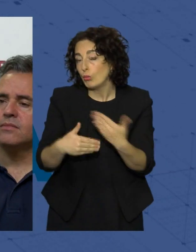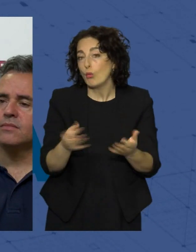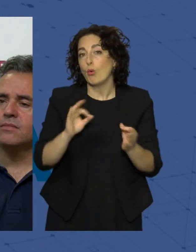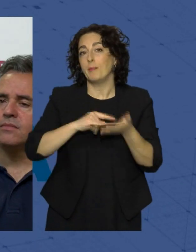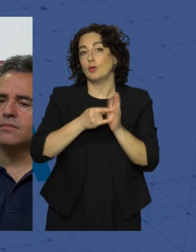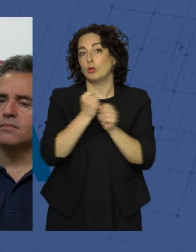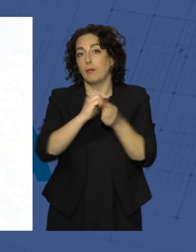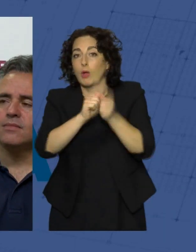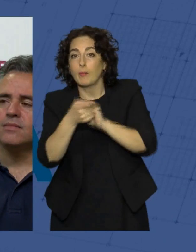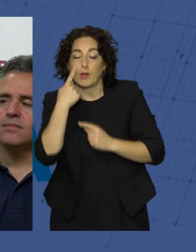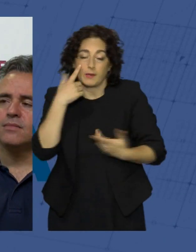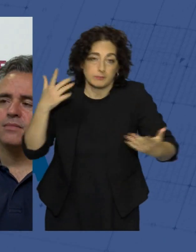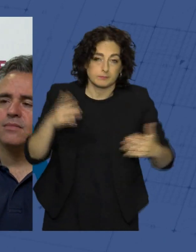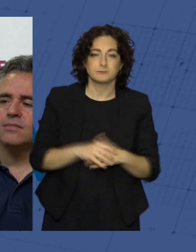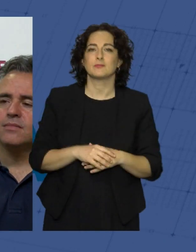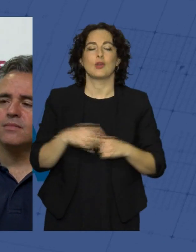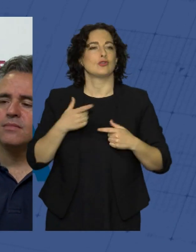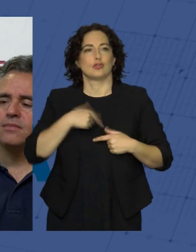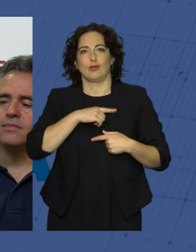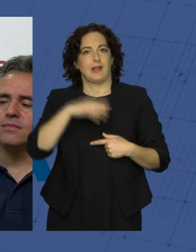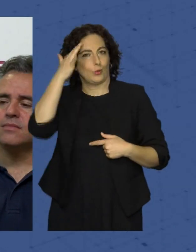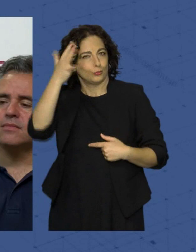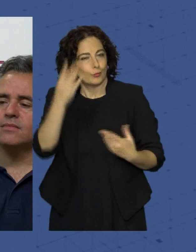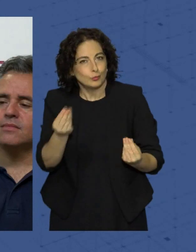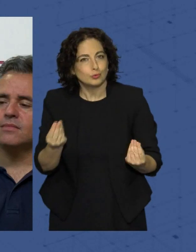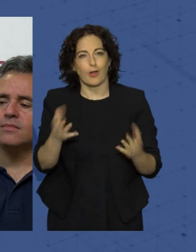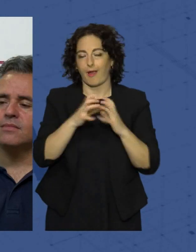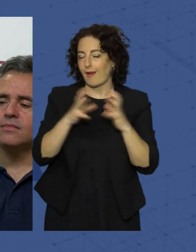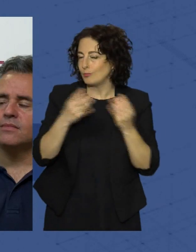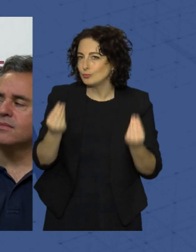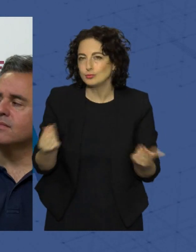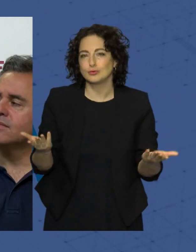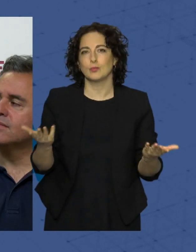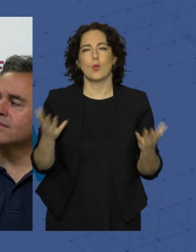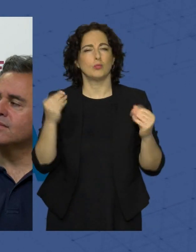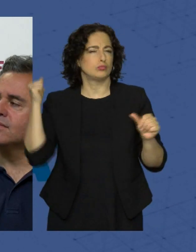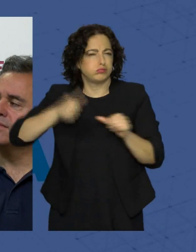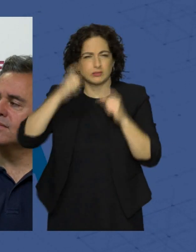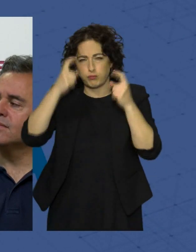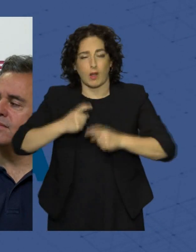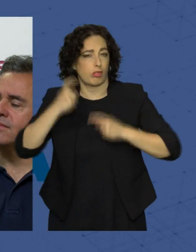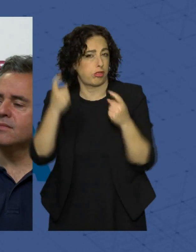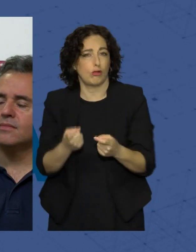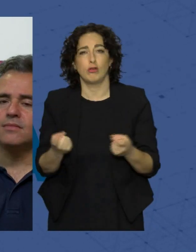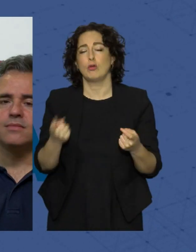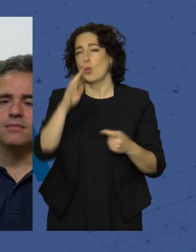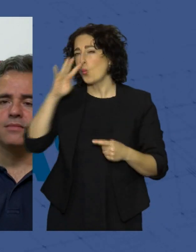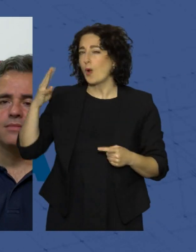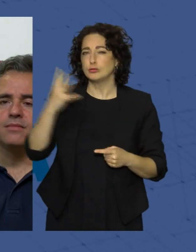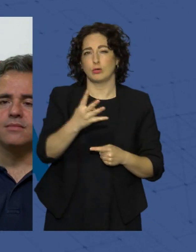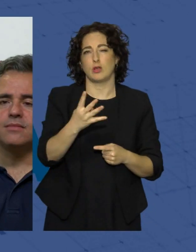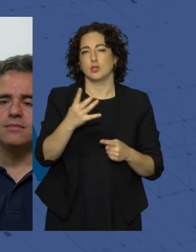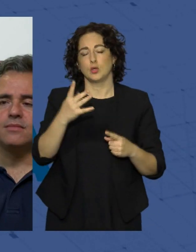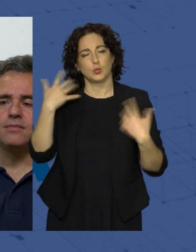método de trabajo. Le ponemos mucha ilusión, le ponemos muchas ganas, hay muchísimo esfuerzo, cuatro años muy